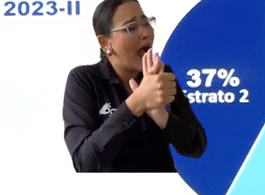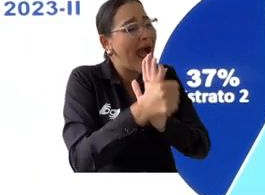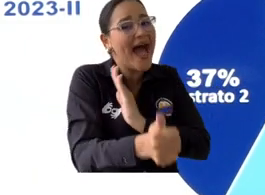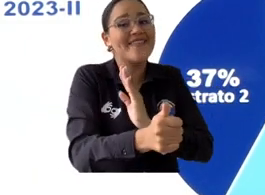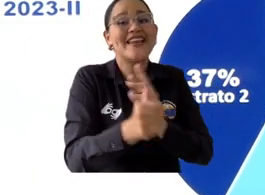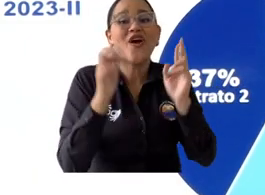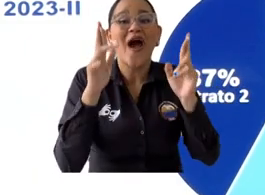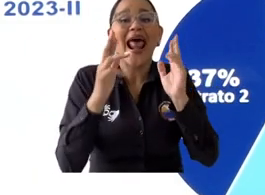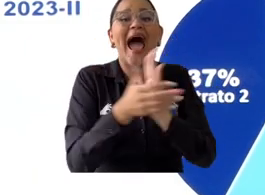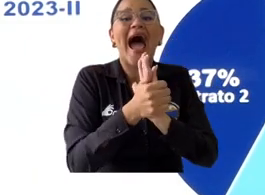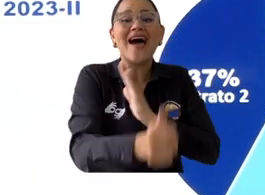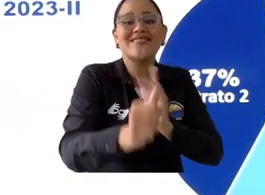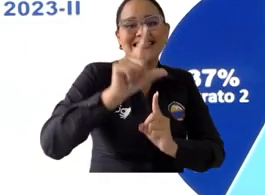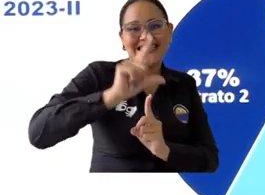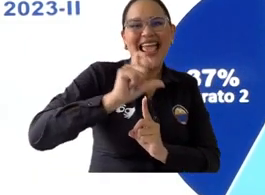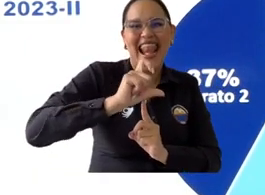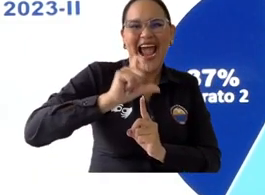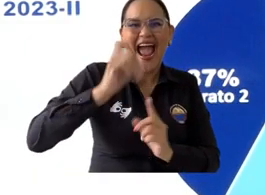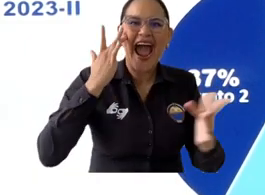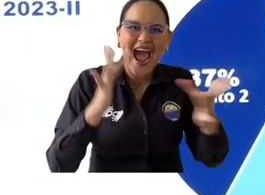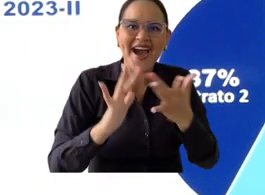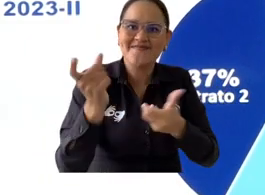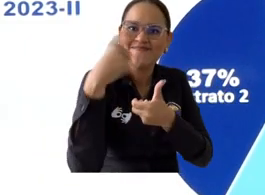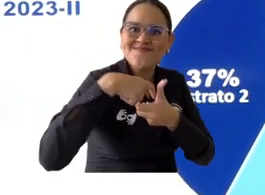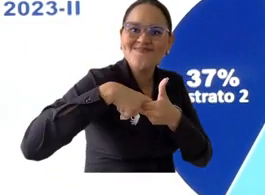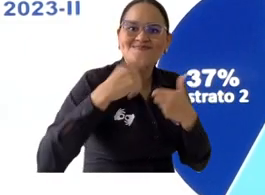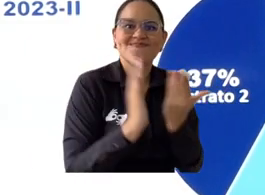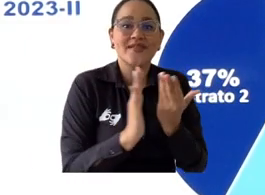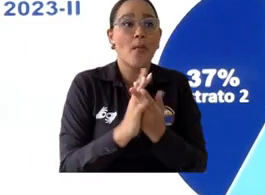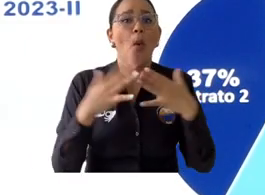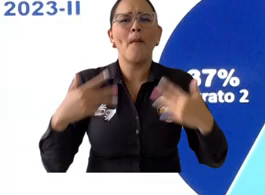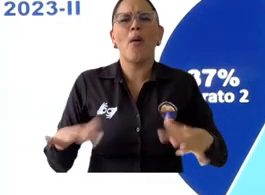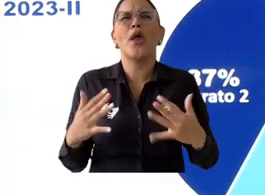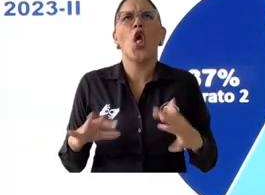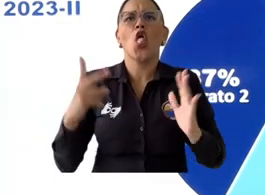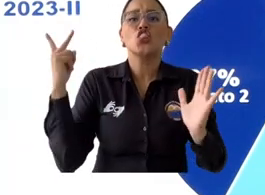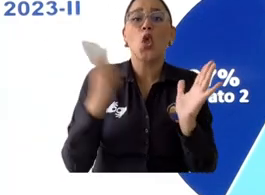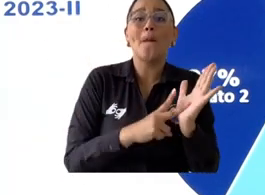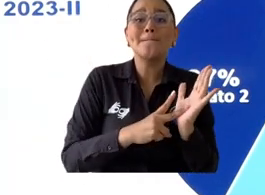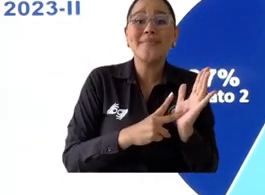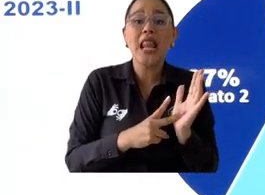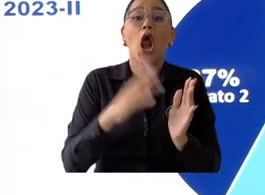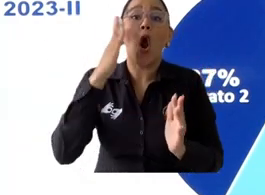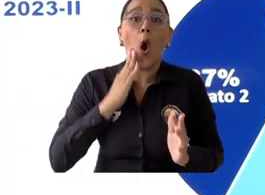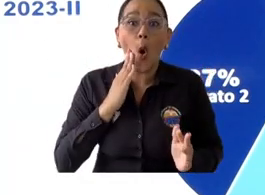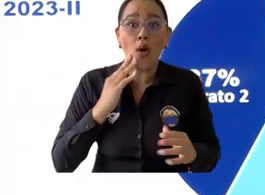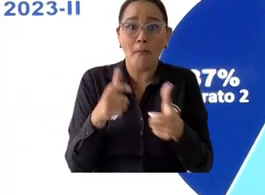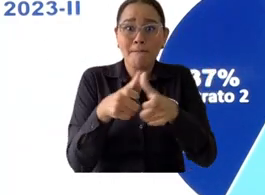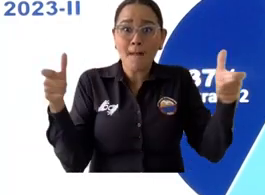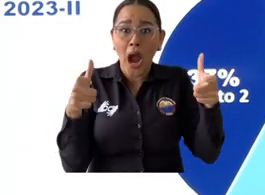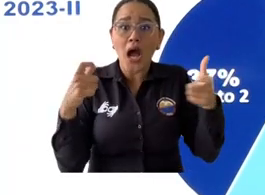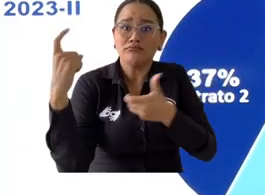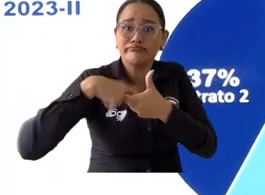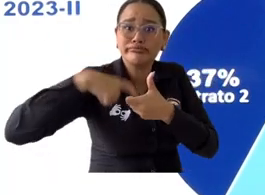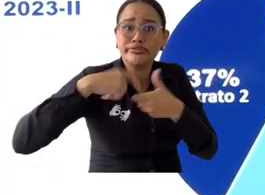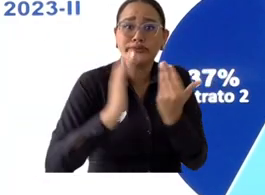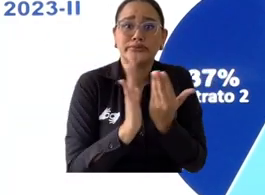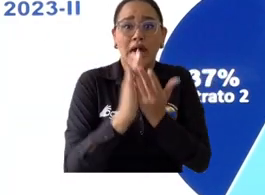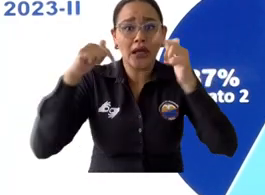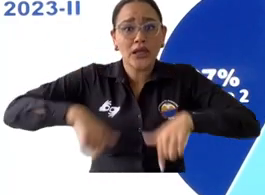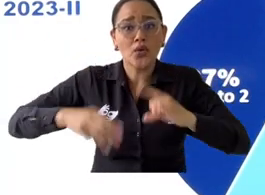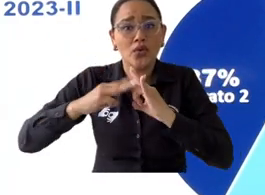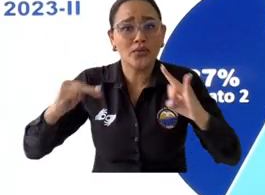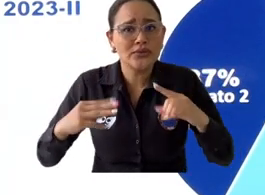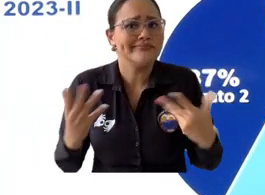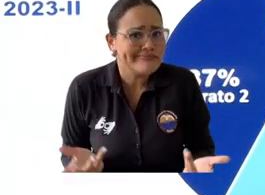rurales para ayudarnos porque son más de 2 mil jóvenes de Ciénaga que se están formando con nosotros un número importante 300 o 400 en